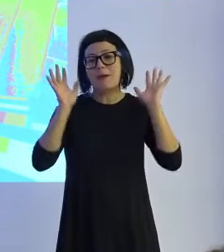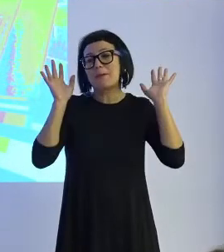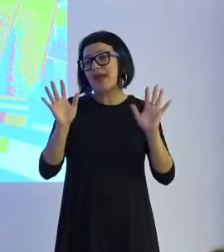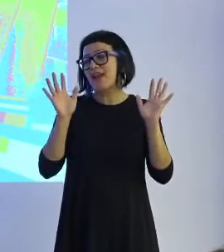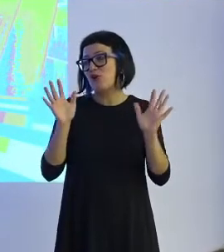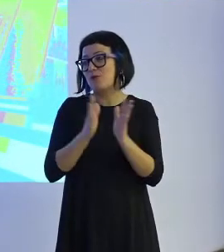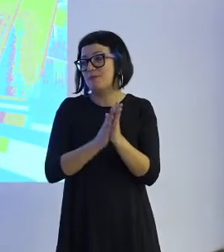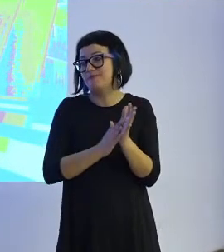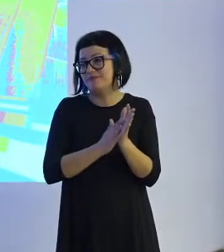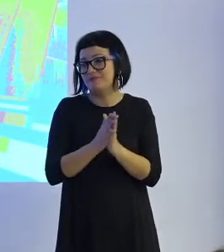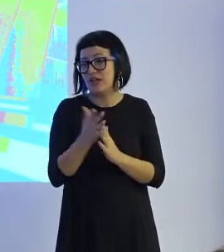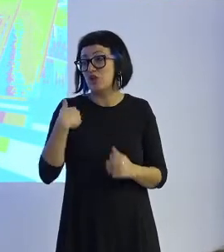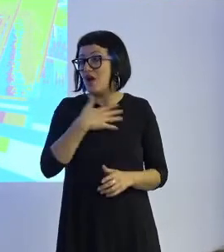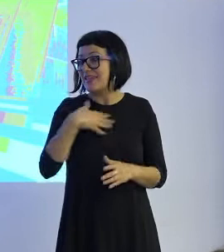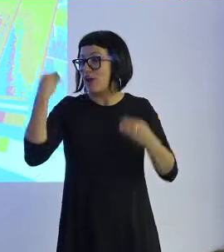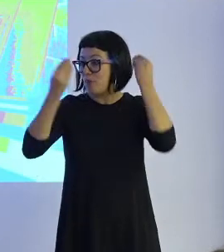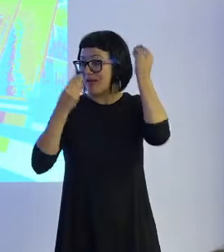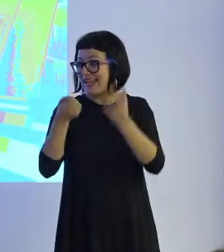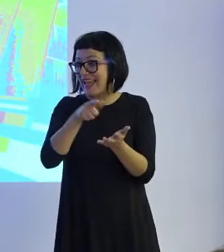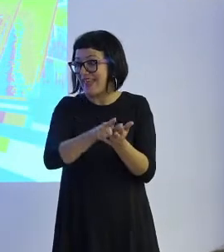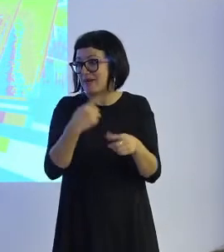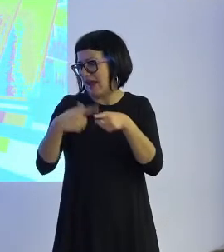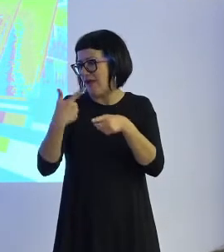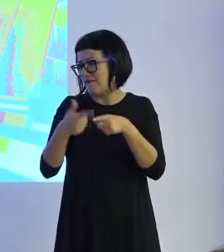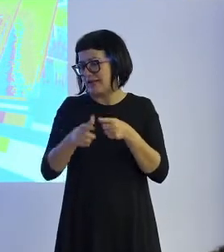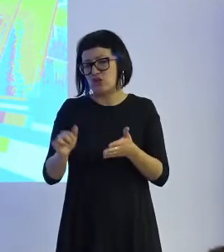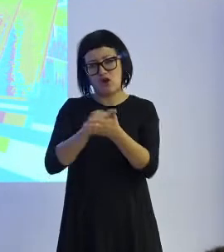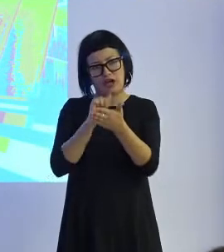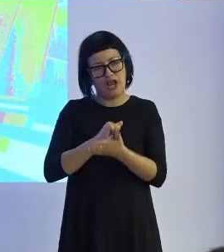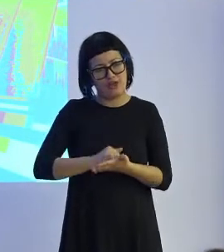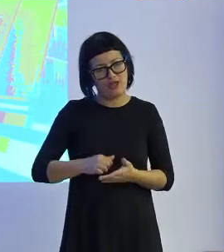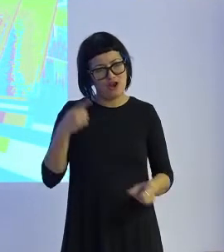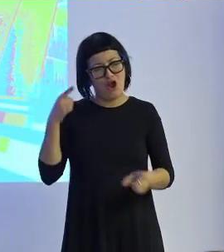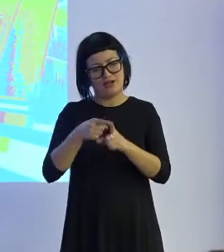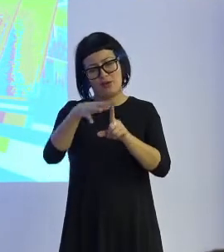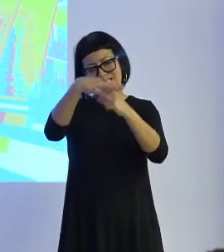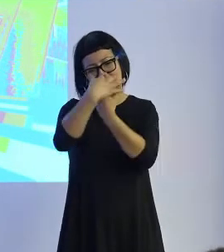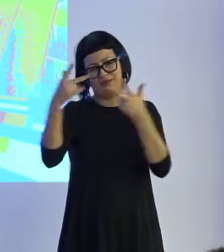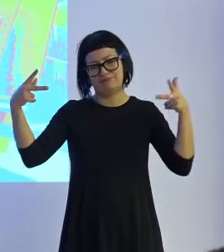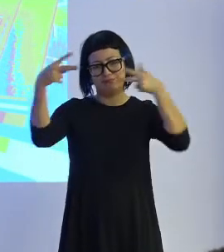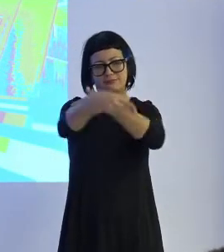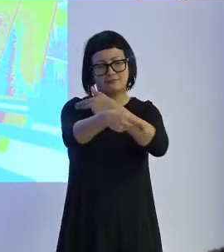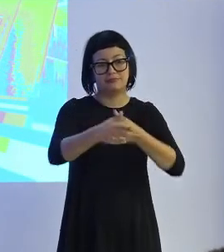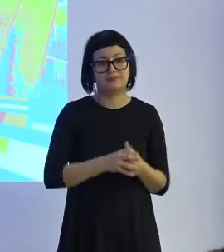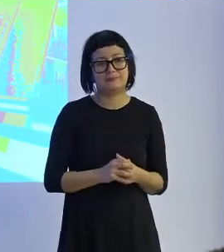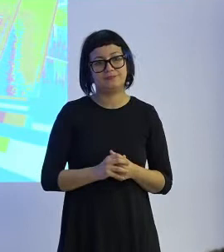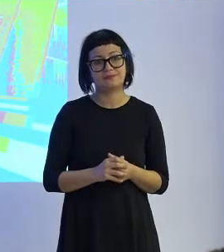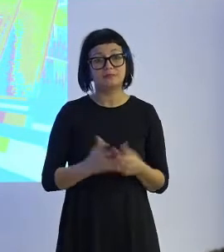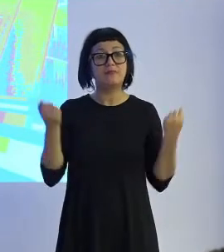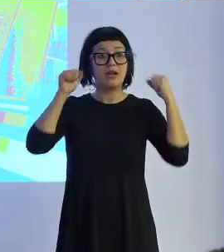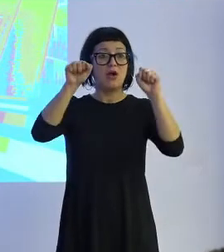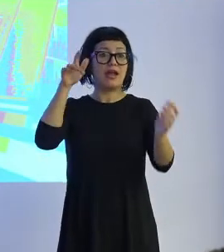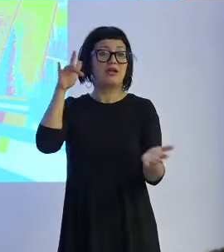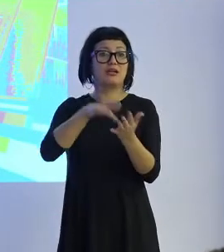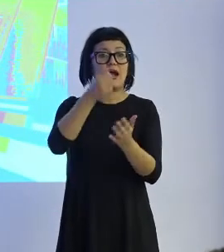Pero... Y quiero pensar que además ya se introducen factores de corrección para que este tipo de situaciones no se den. Aunque a